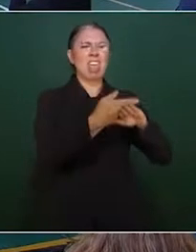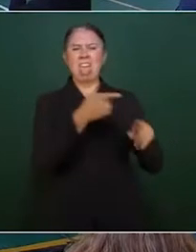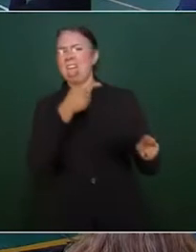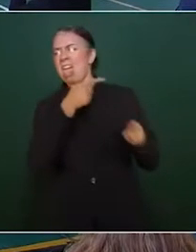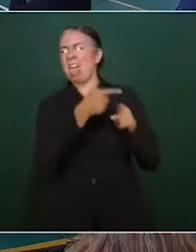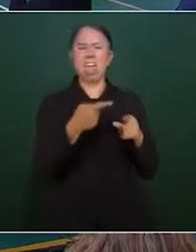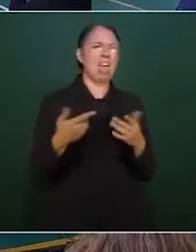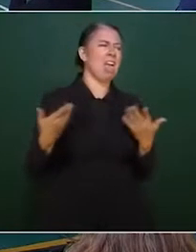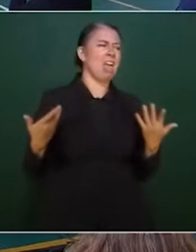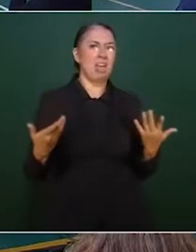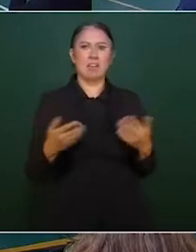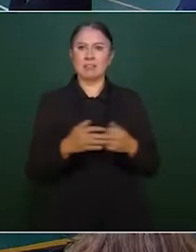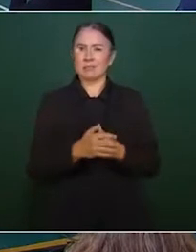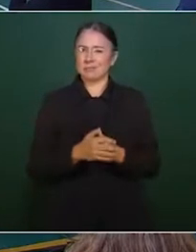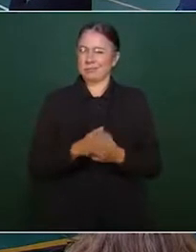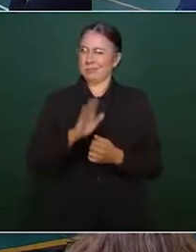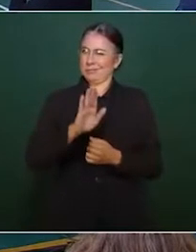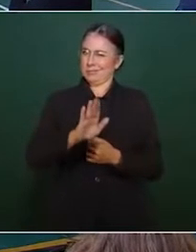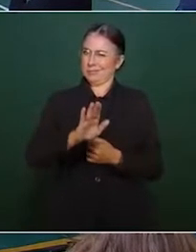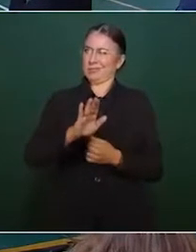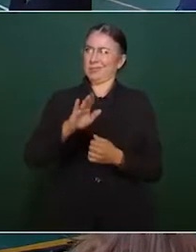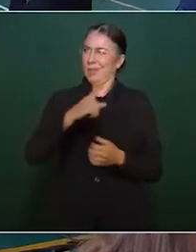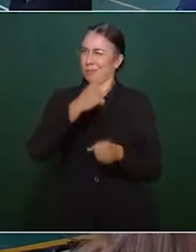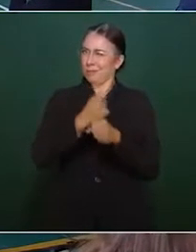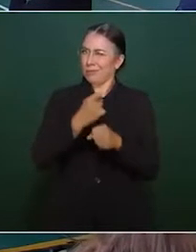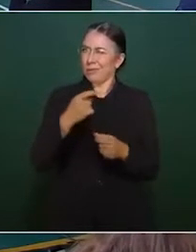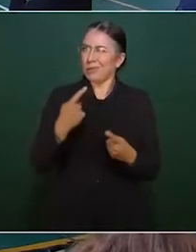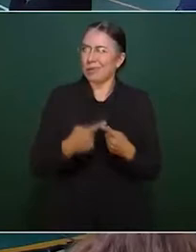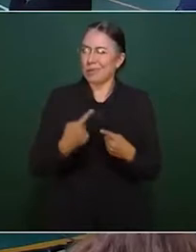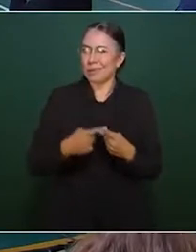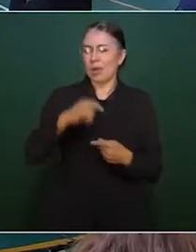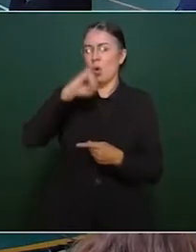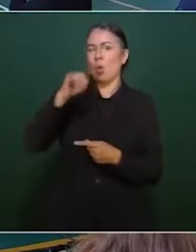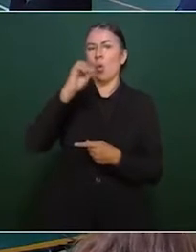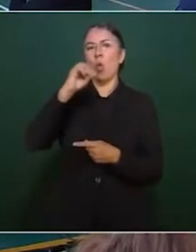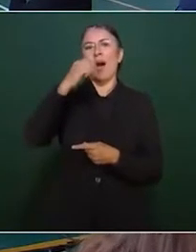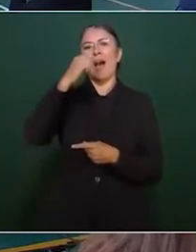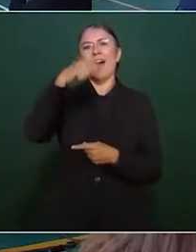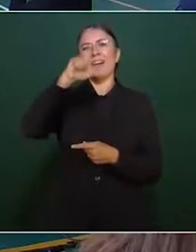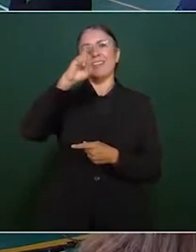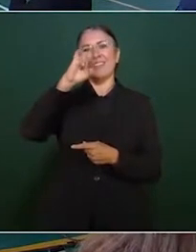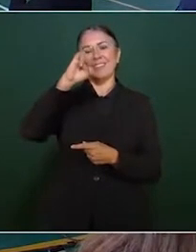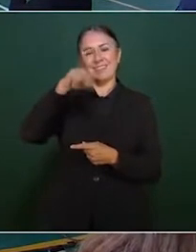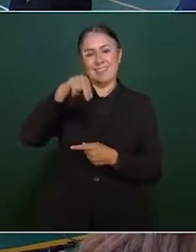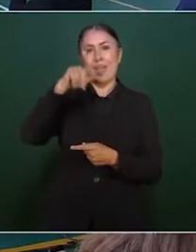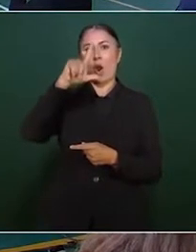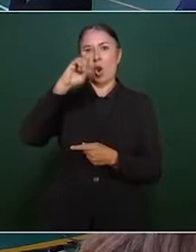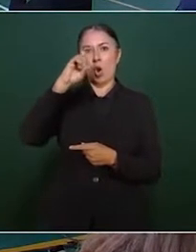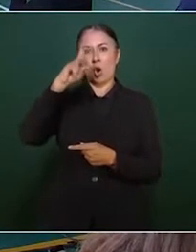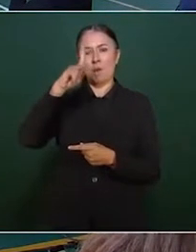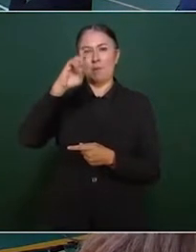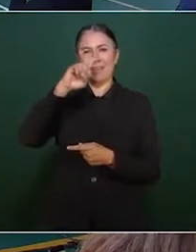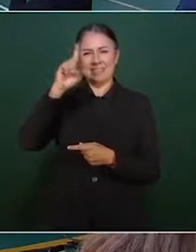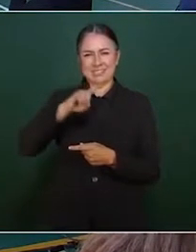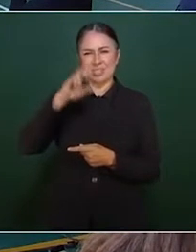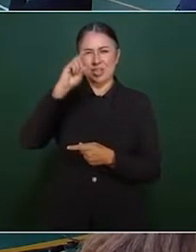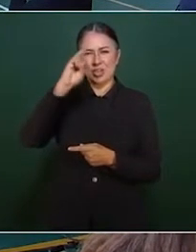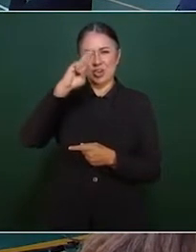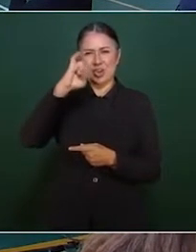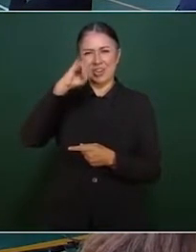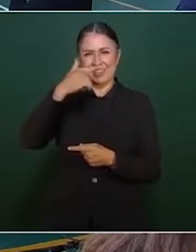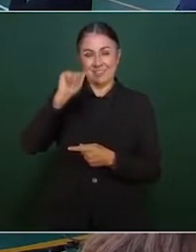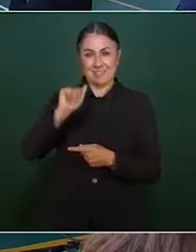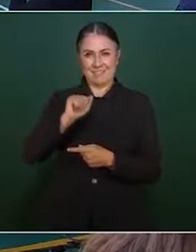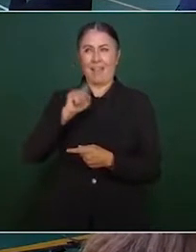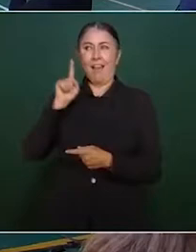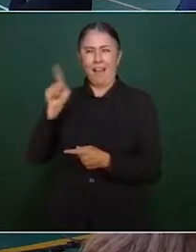primeros fue Joaquín López Dóriga, que publicó un tuit en el que afirmó Subieron a López Obrador en un